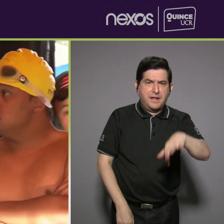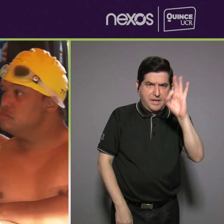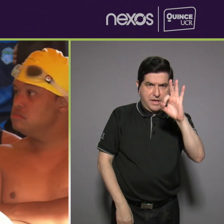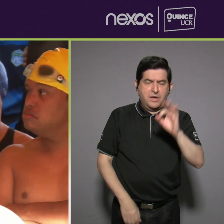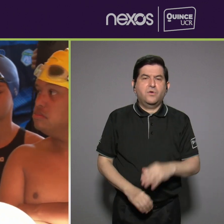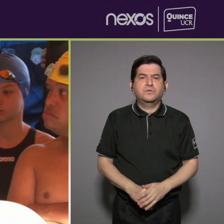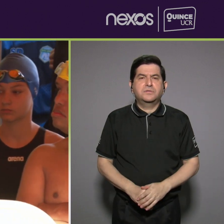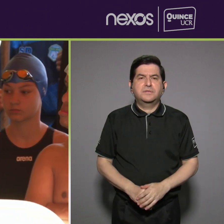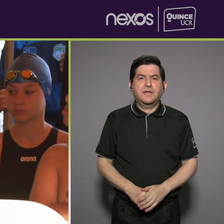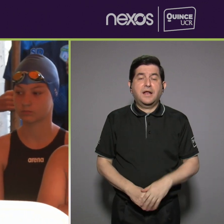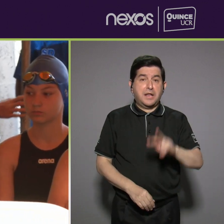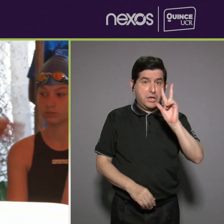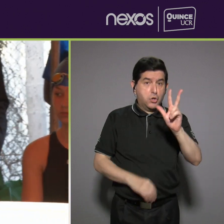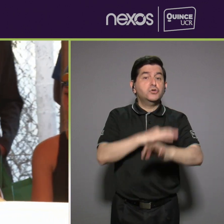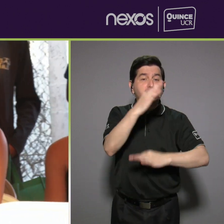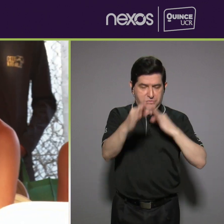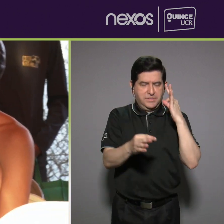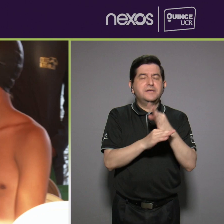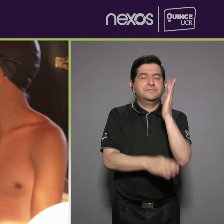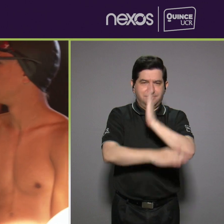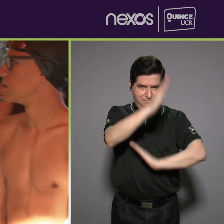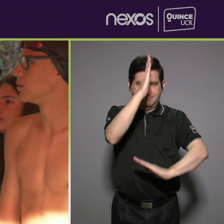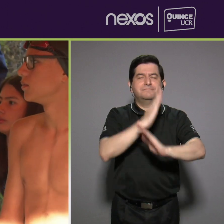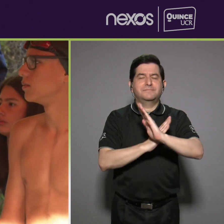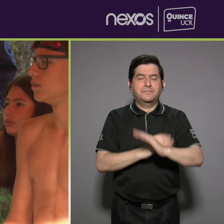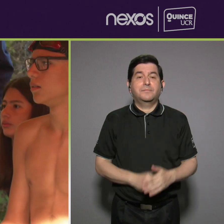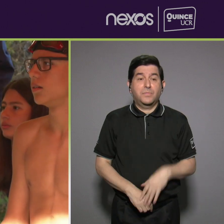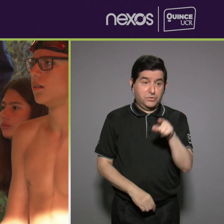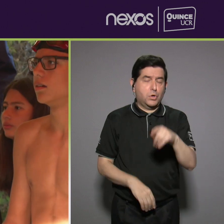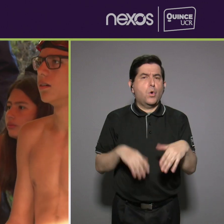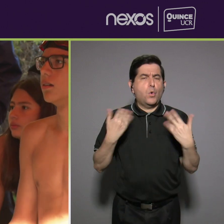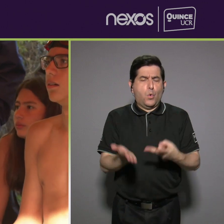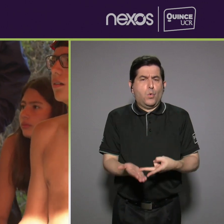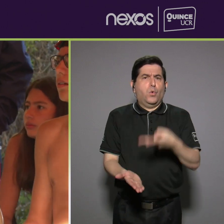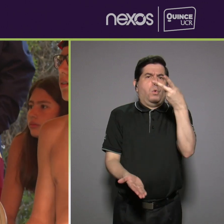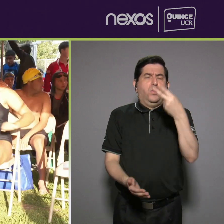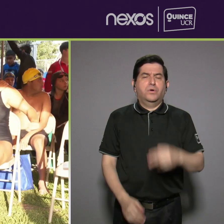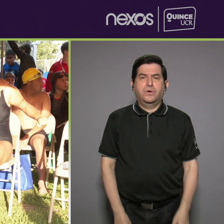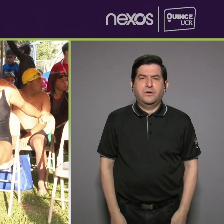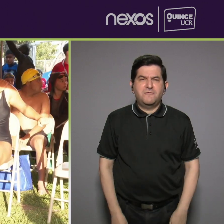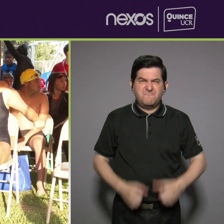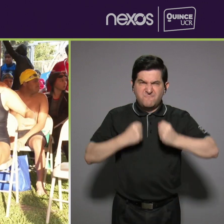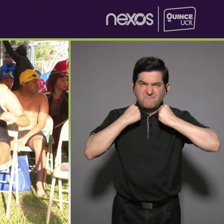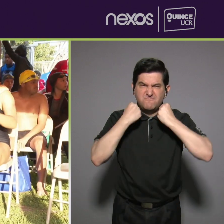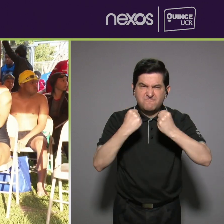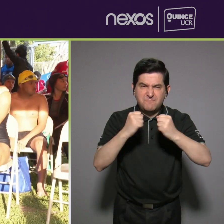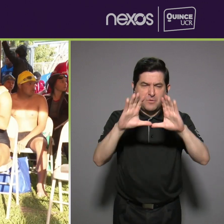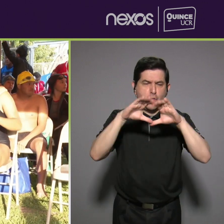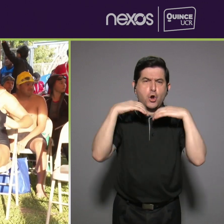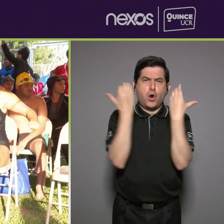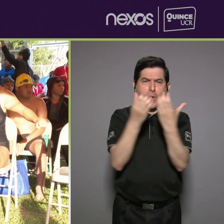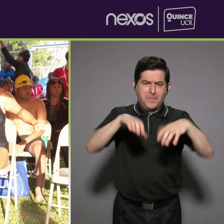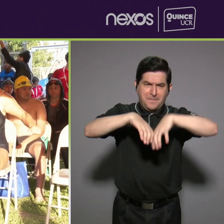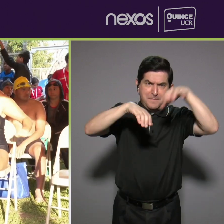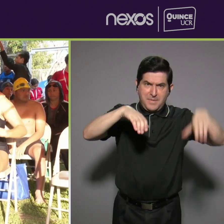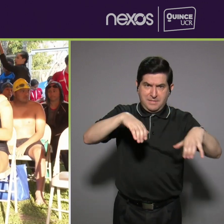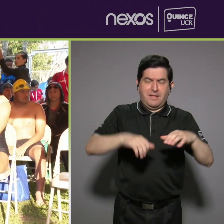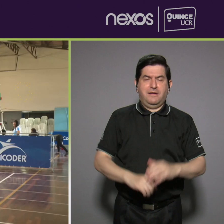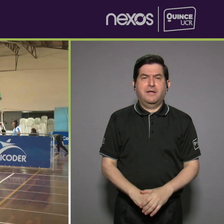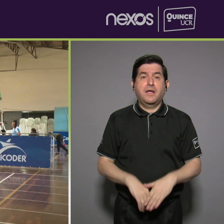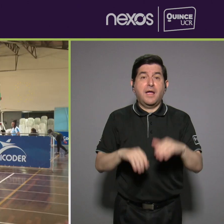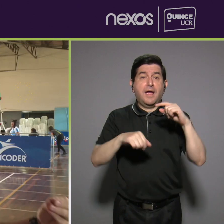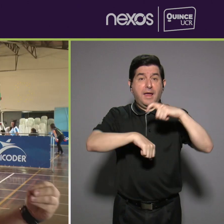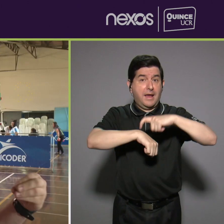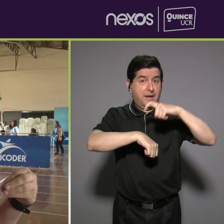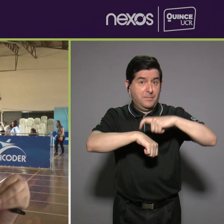atletas con los tres tipos de discapacidad y eso lo hace más enriquecedor. Tenemos que fortalecer a los comités cantonales con esto, ¿verdad? Para que